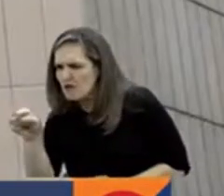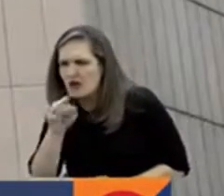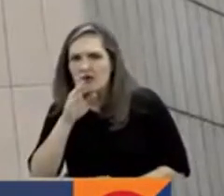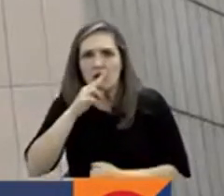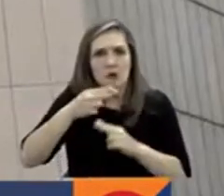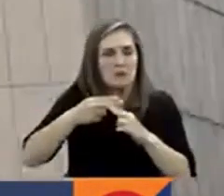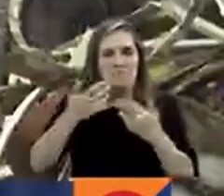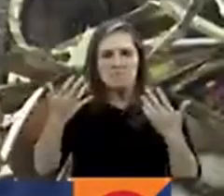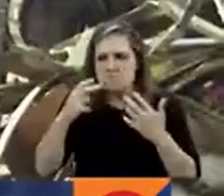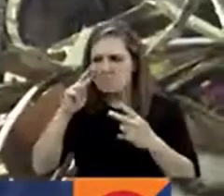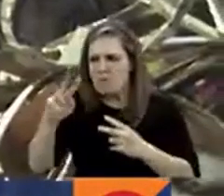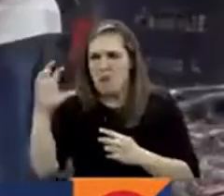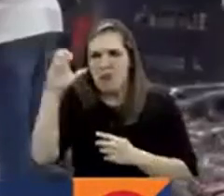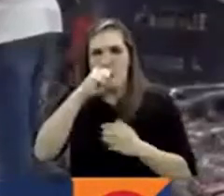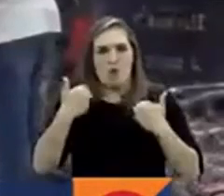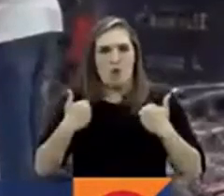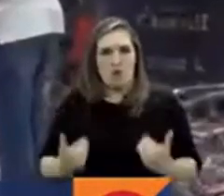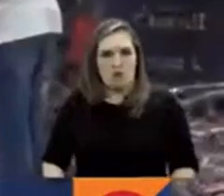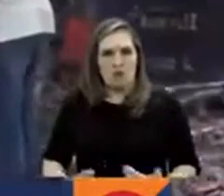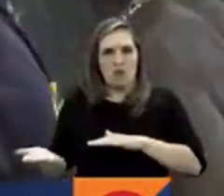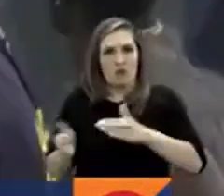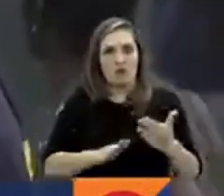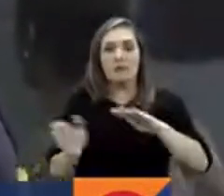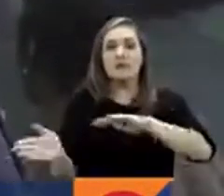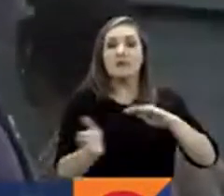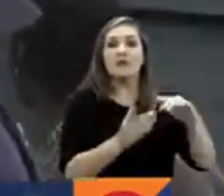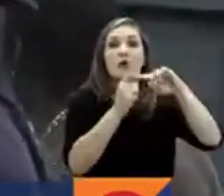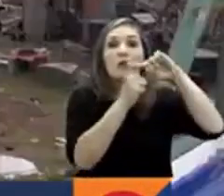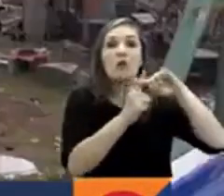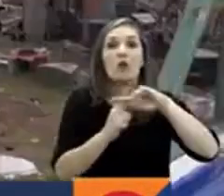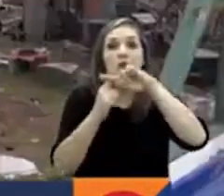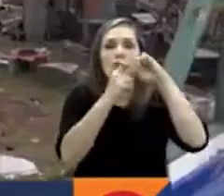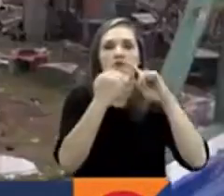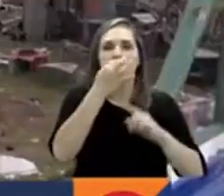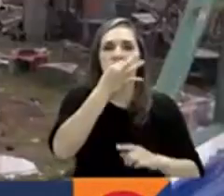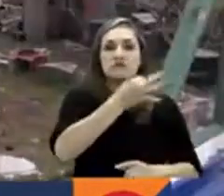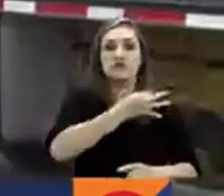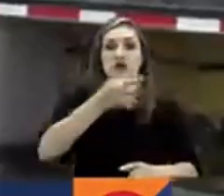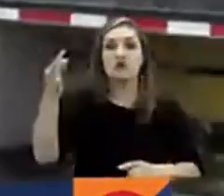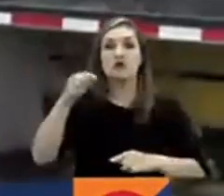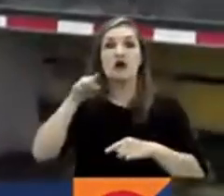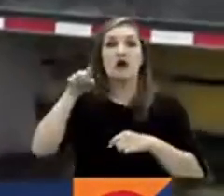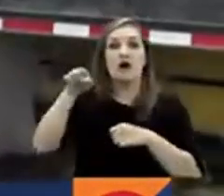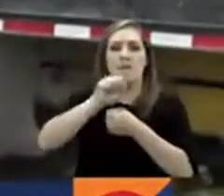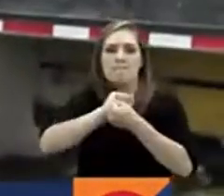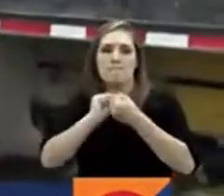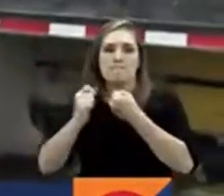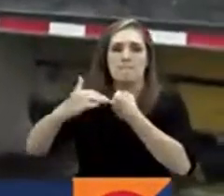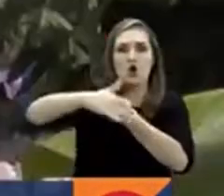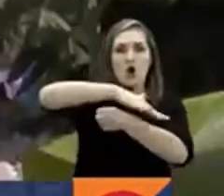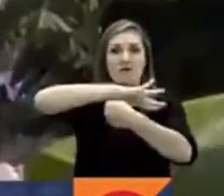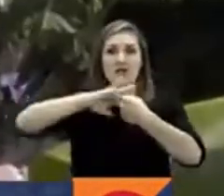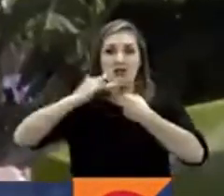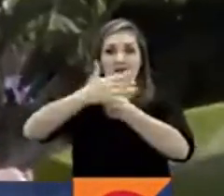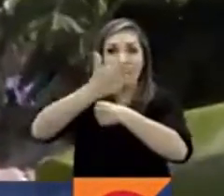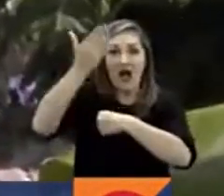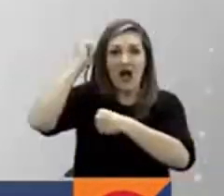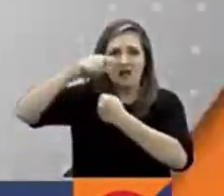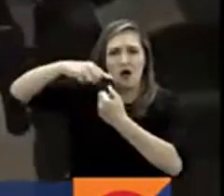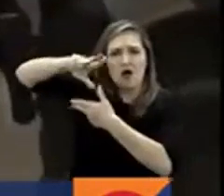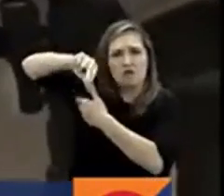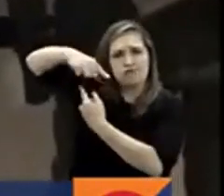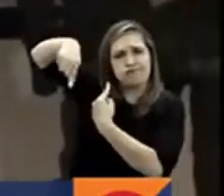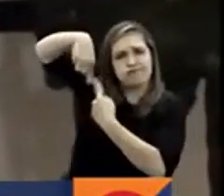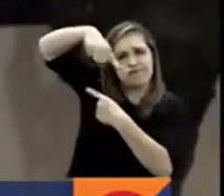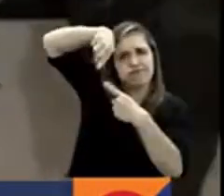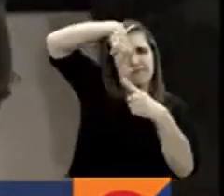Noticias de las regiones. La Procuraduría denunció que Providencia sigue inundada de escombros luego de dos años del paso del huracán.